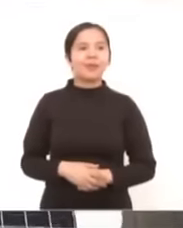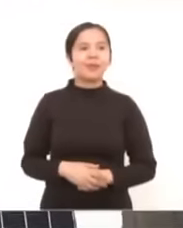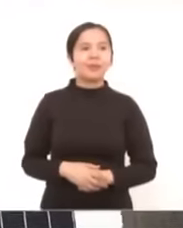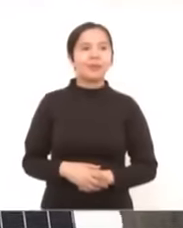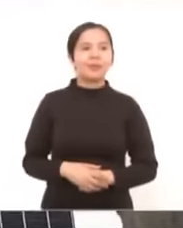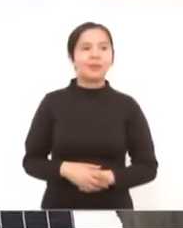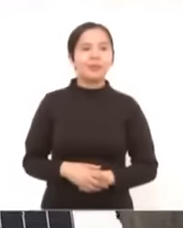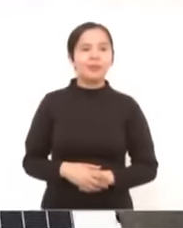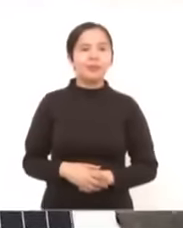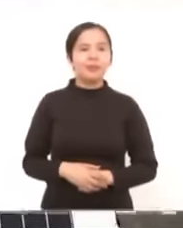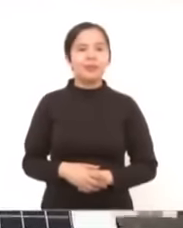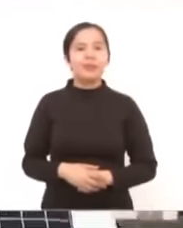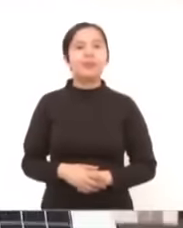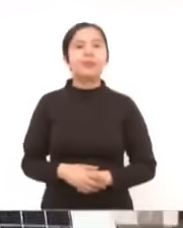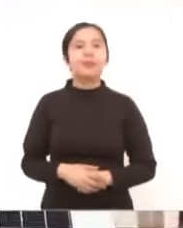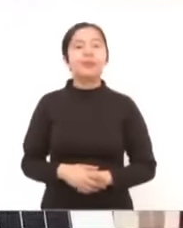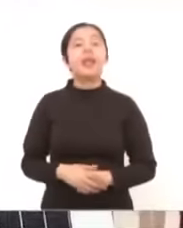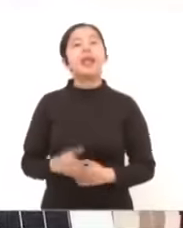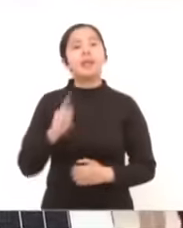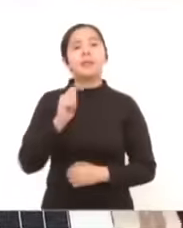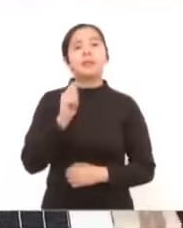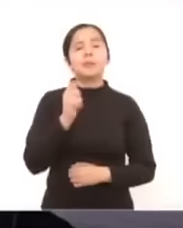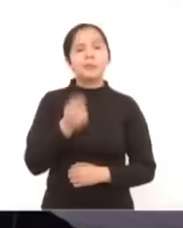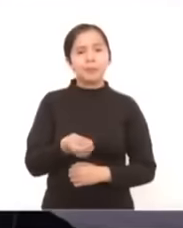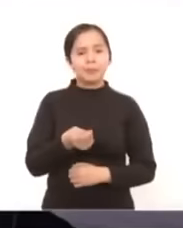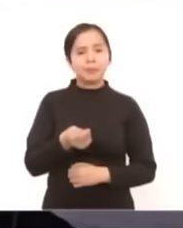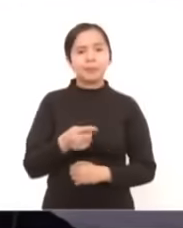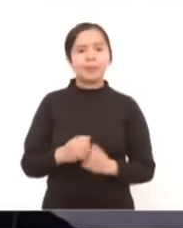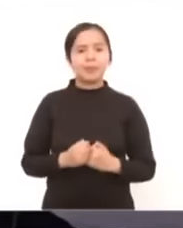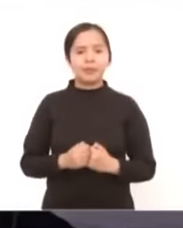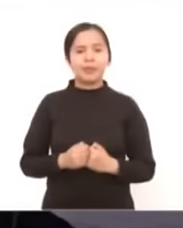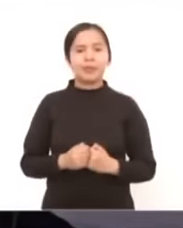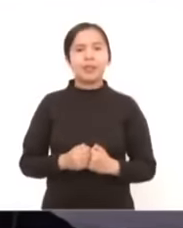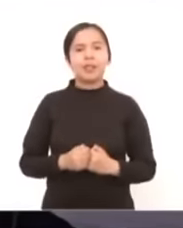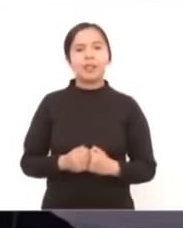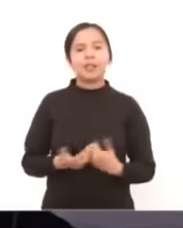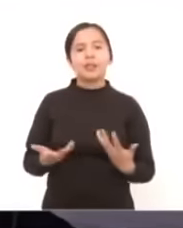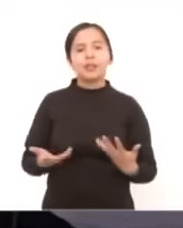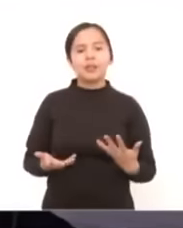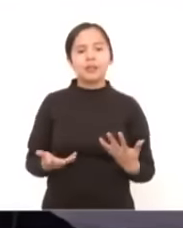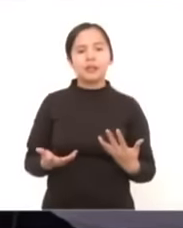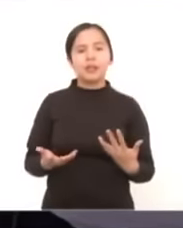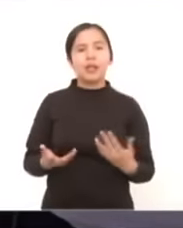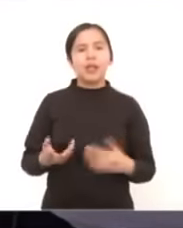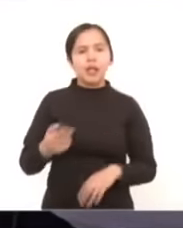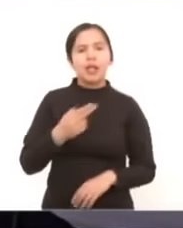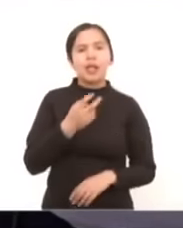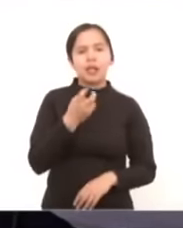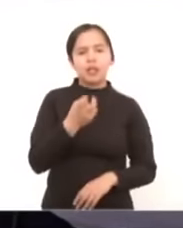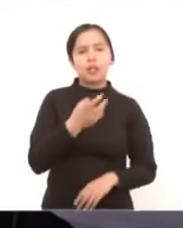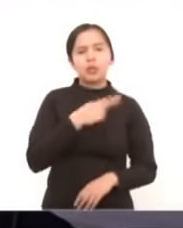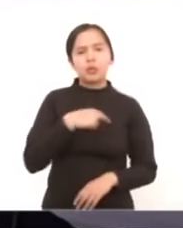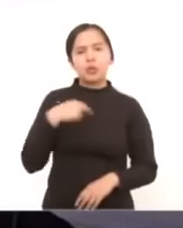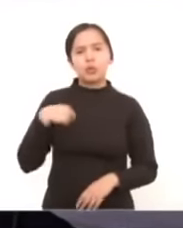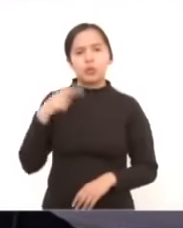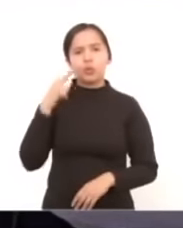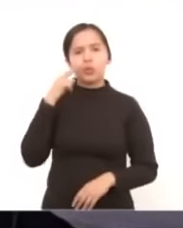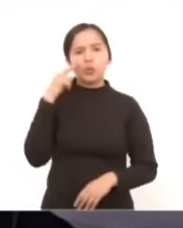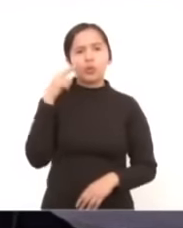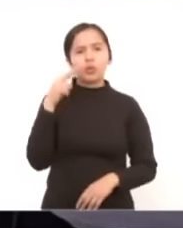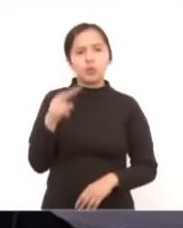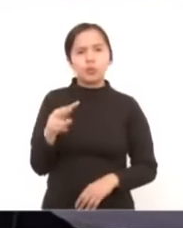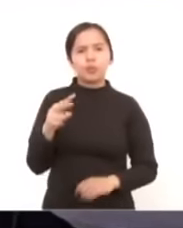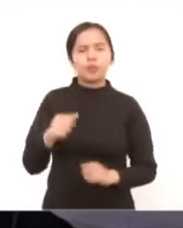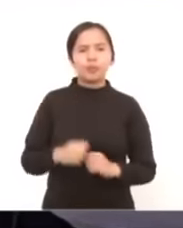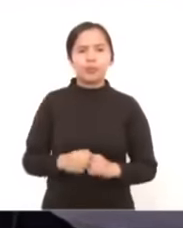pero cabe señalar además que esto nos ubica también en un tema